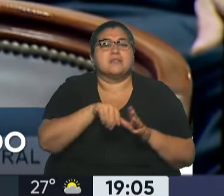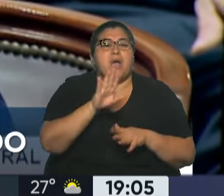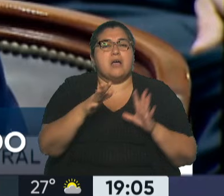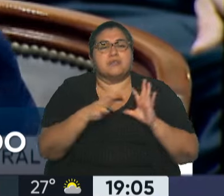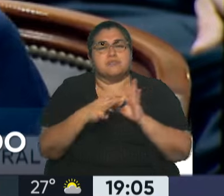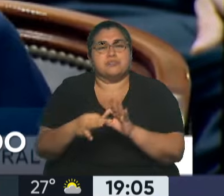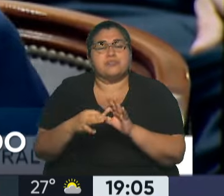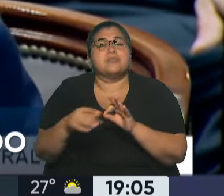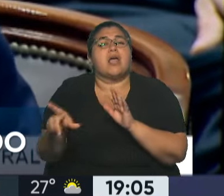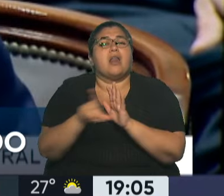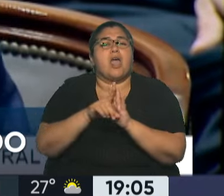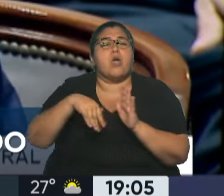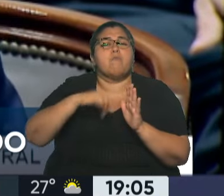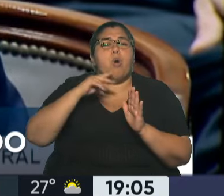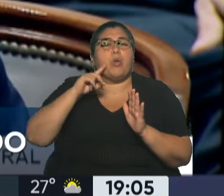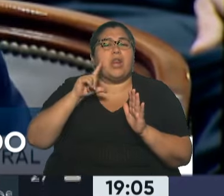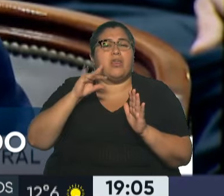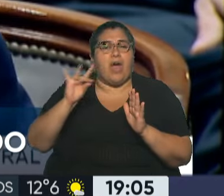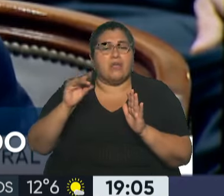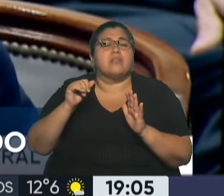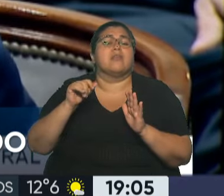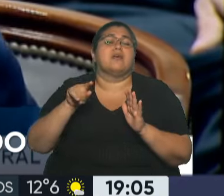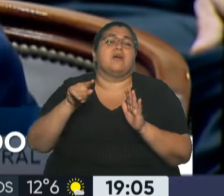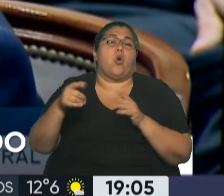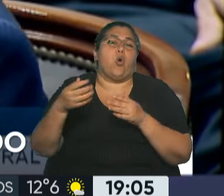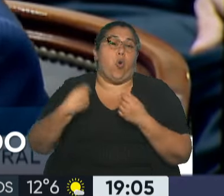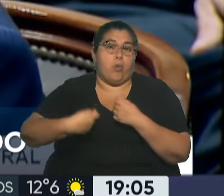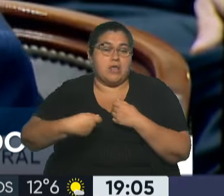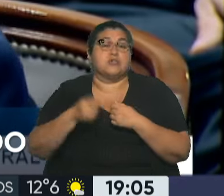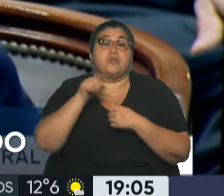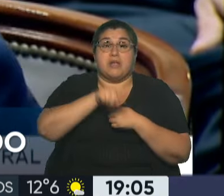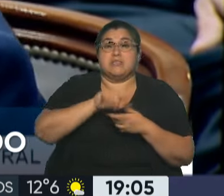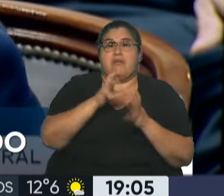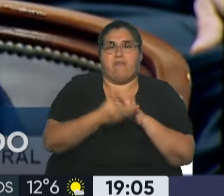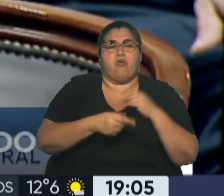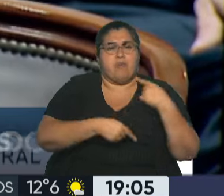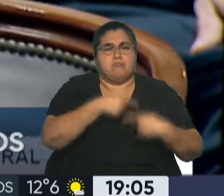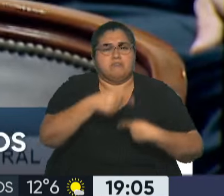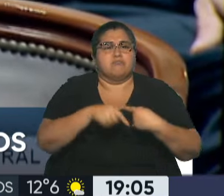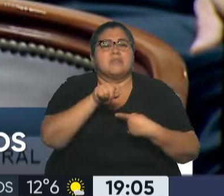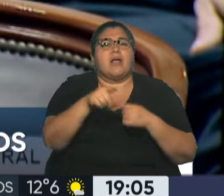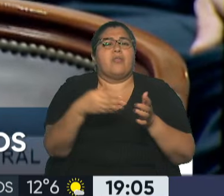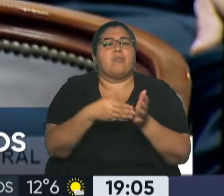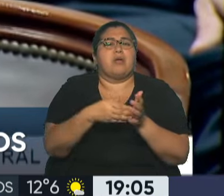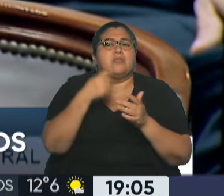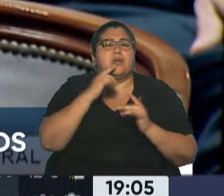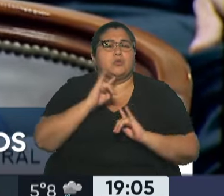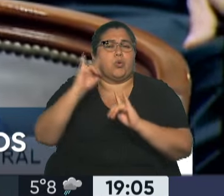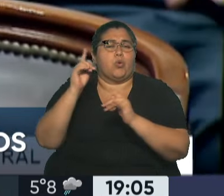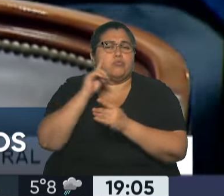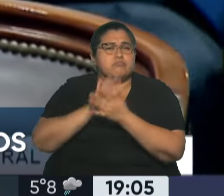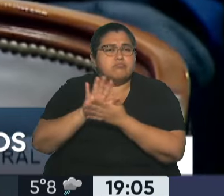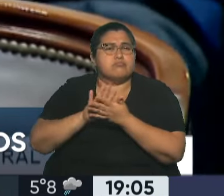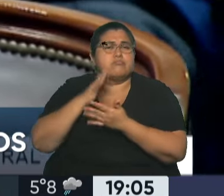jubilatoria, mientras que todo el ahorro que la medida produzca va a ir destinado a la ANSES para garantizar la